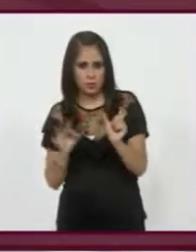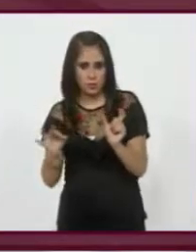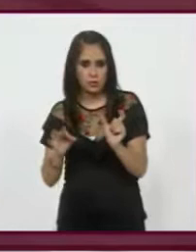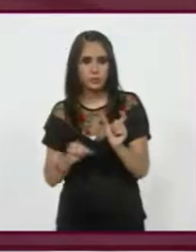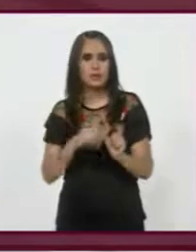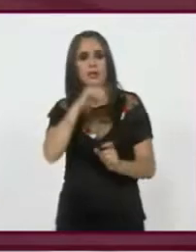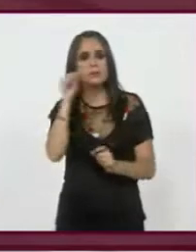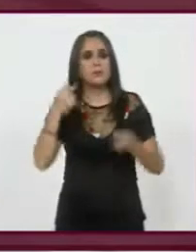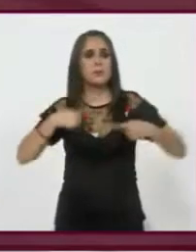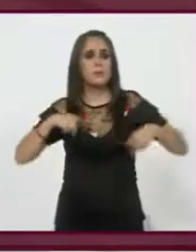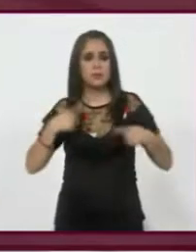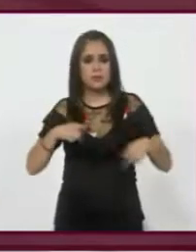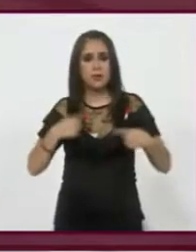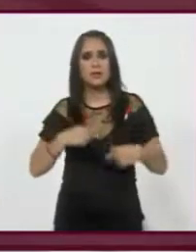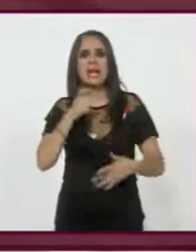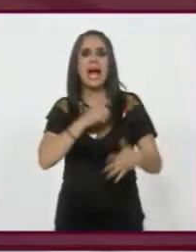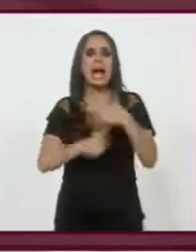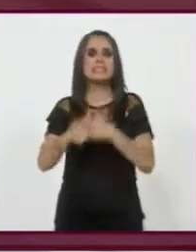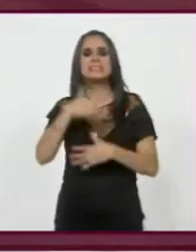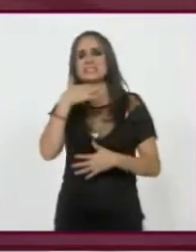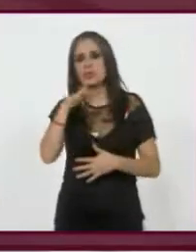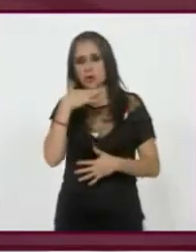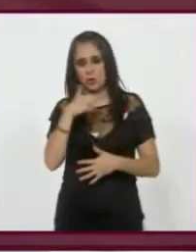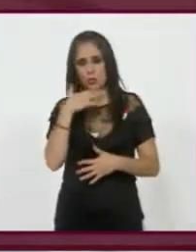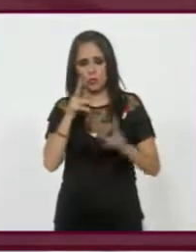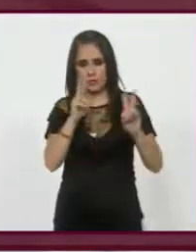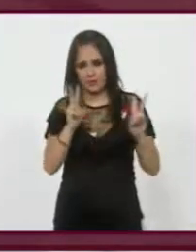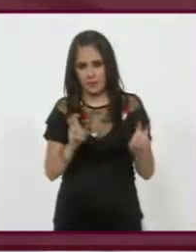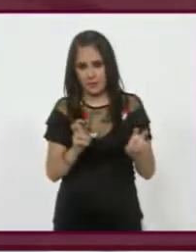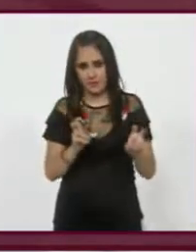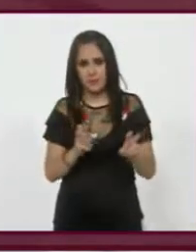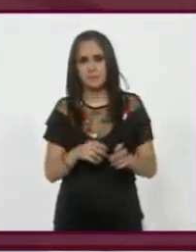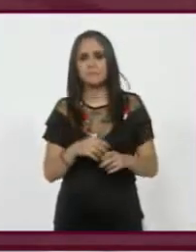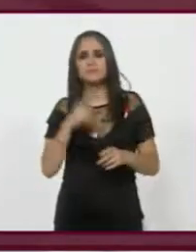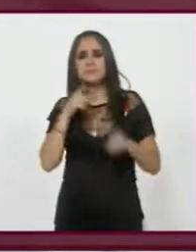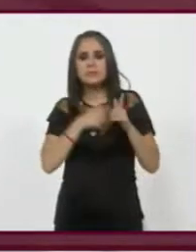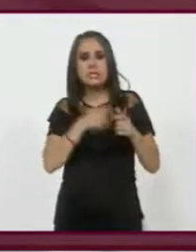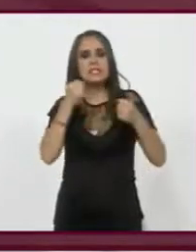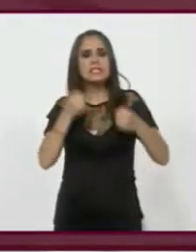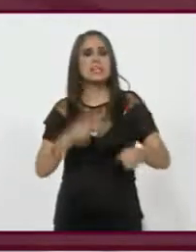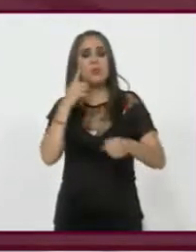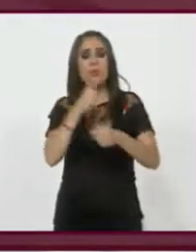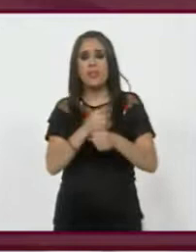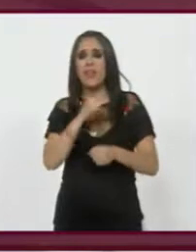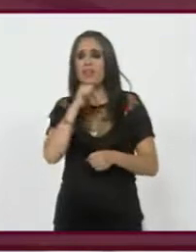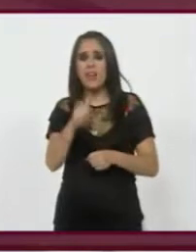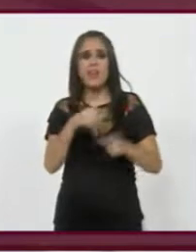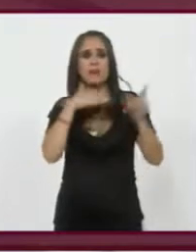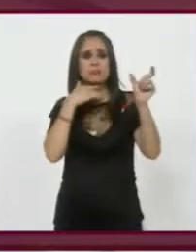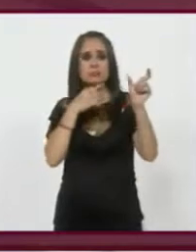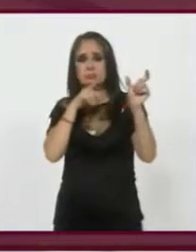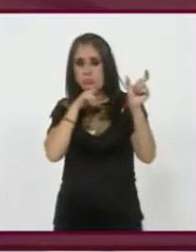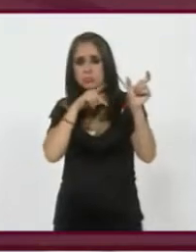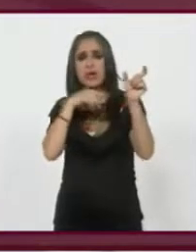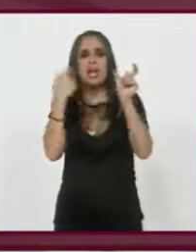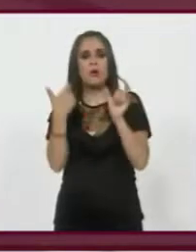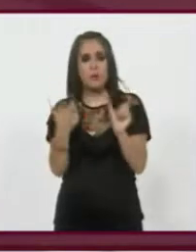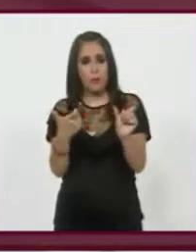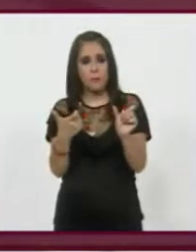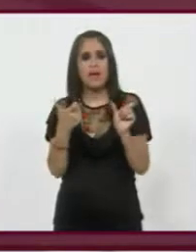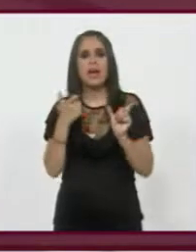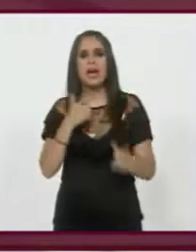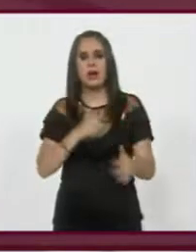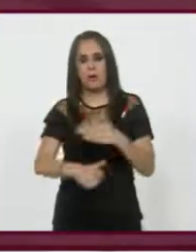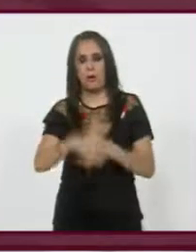petición popular metimos corrupción. Sí, claro. ¿No? Y entonces seguía siendo inseguridad, luego economía y corrupción